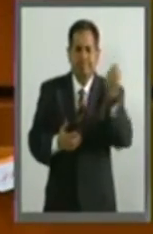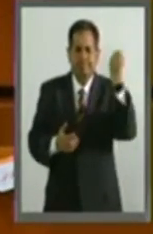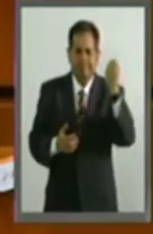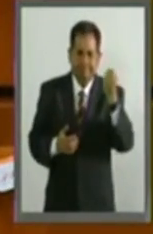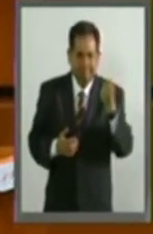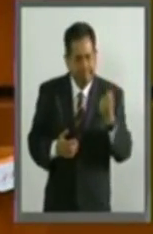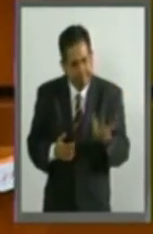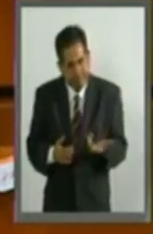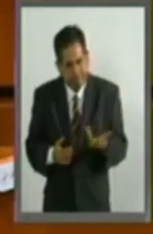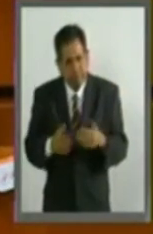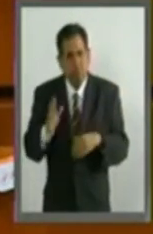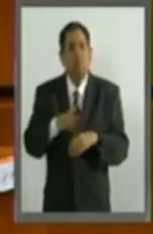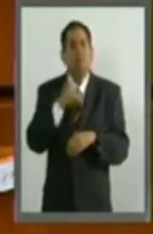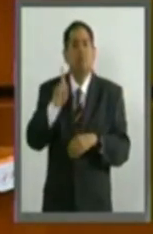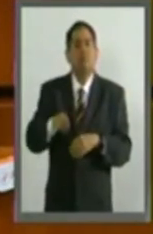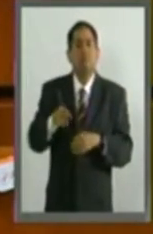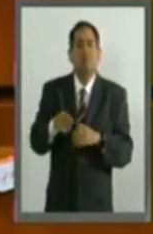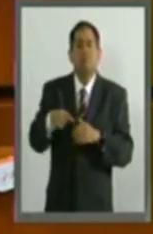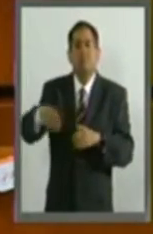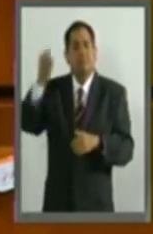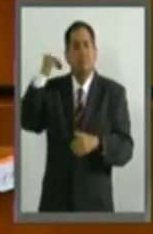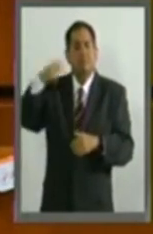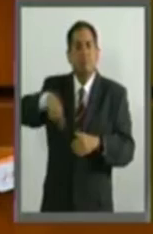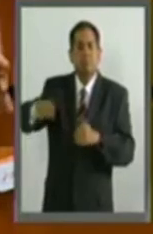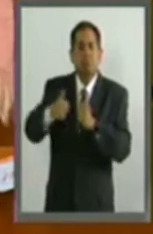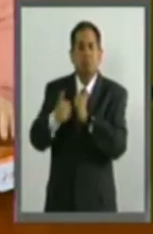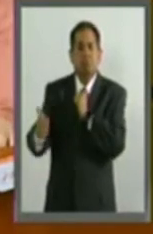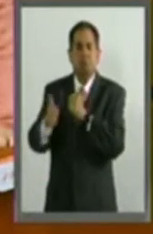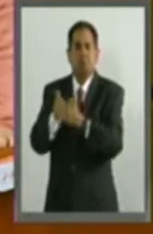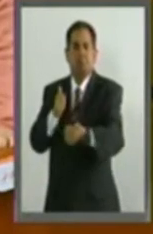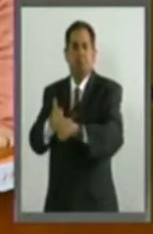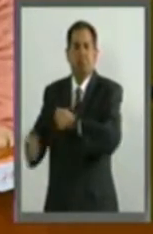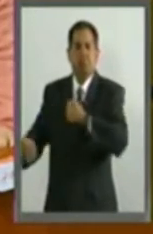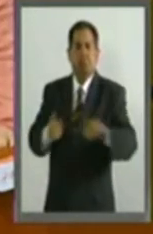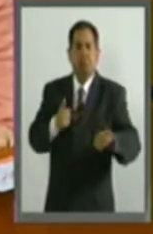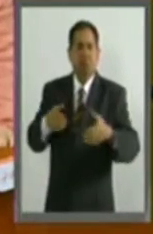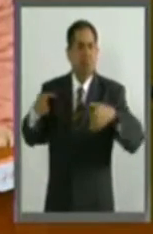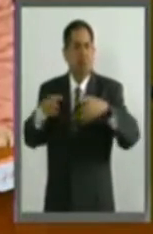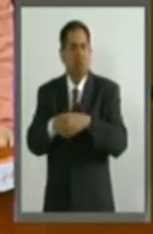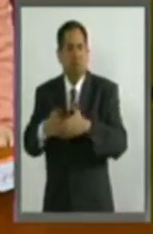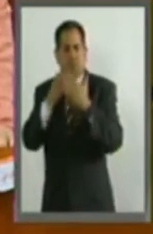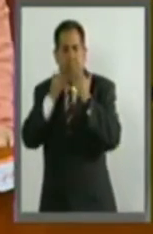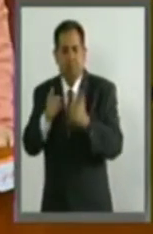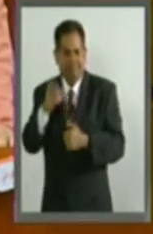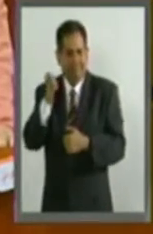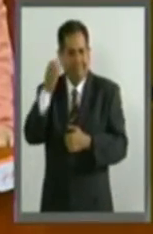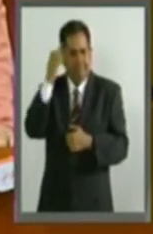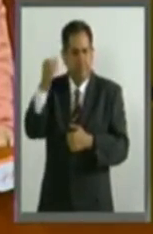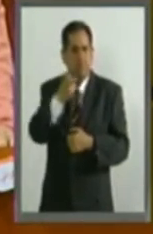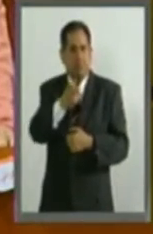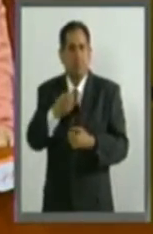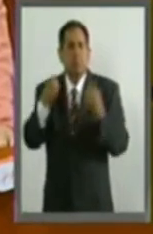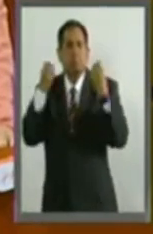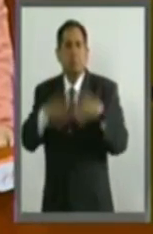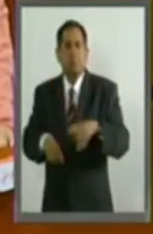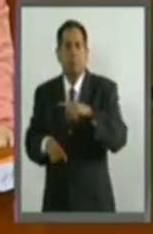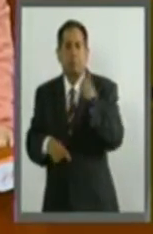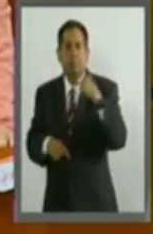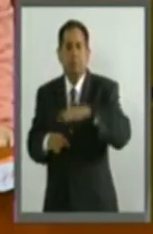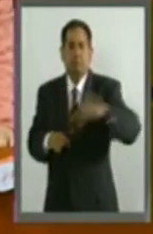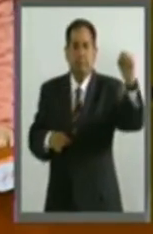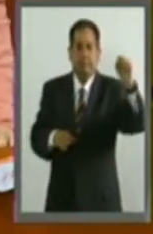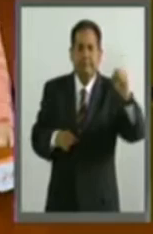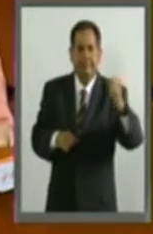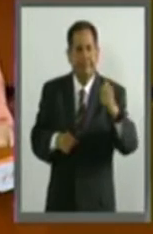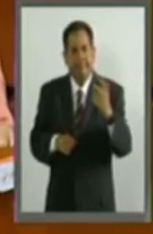aquí, por la desunión que privó entre los distintos segmentos de la población y con ello perdió la